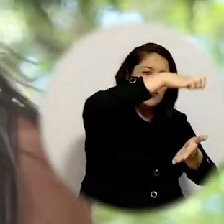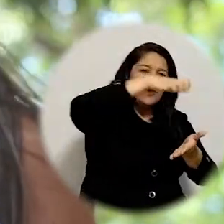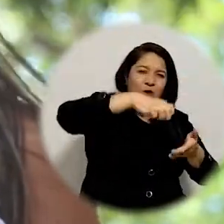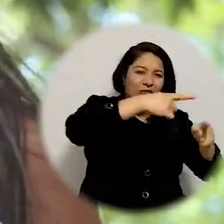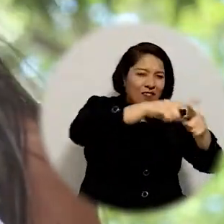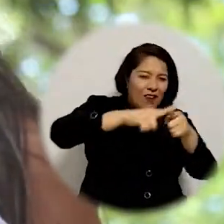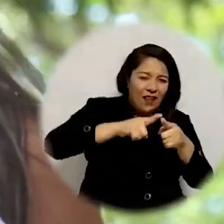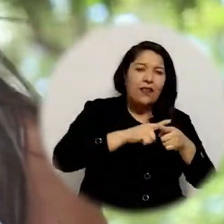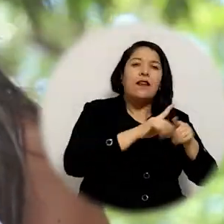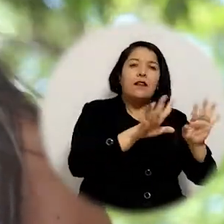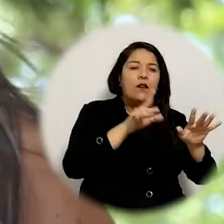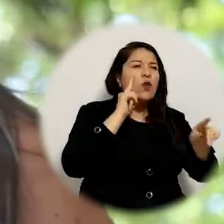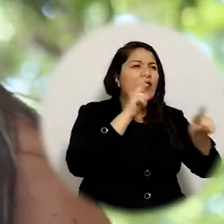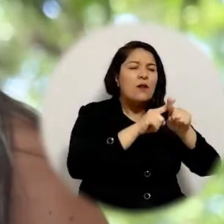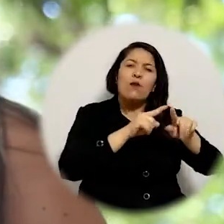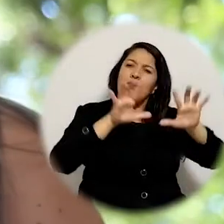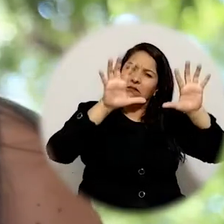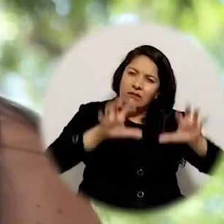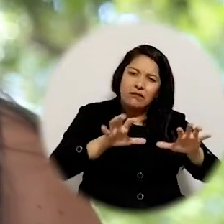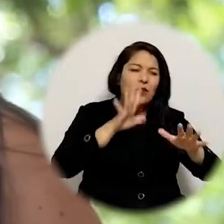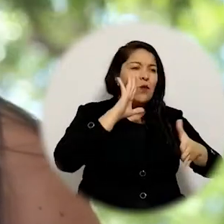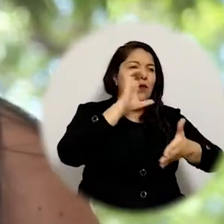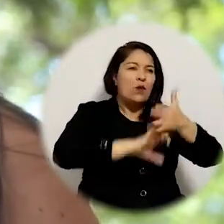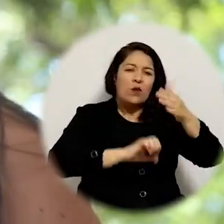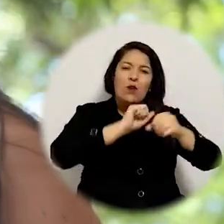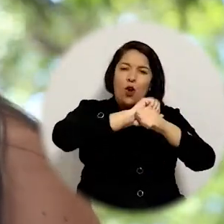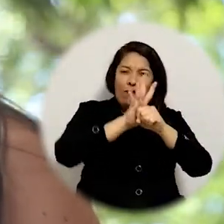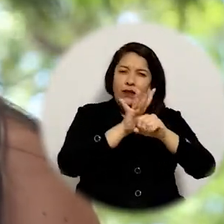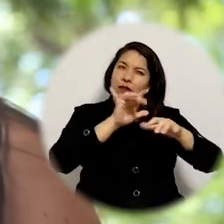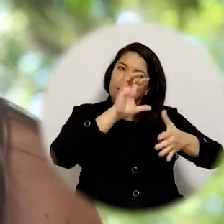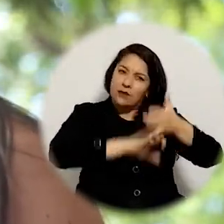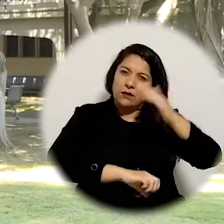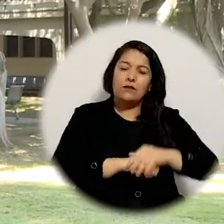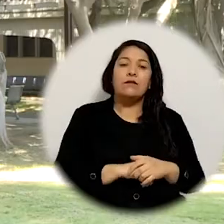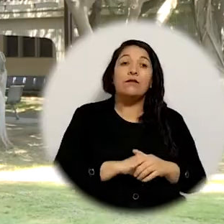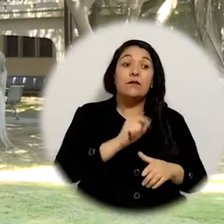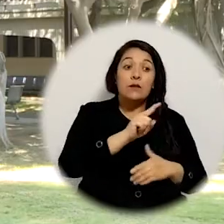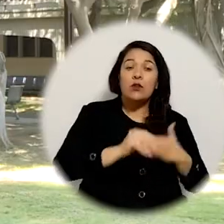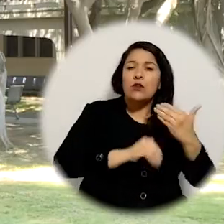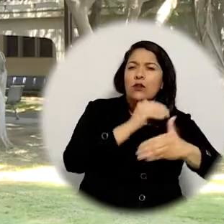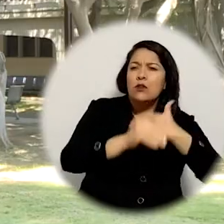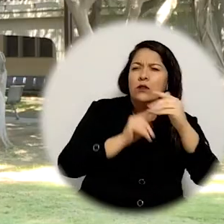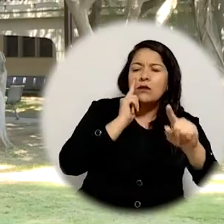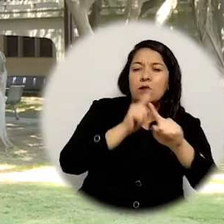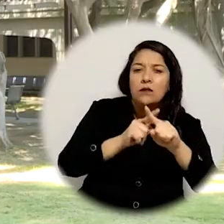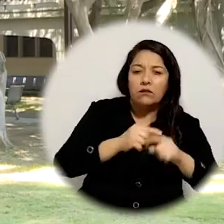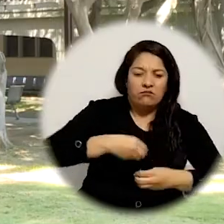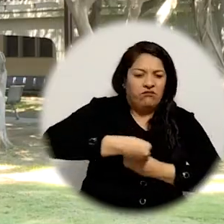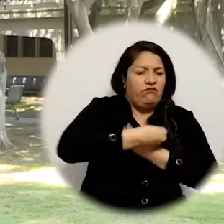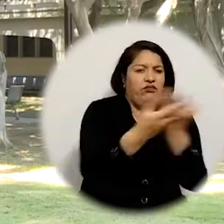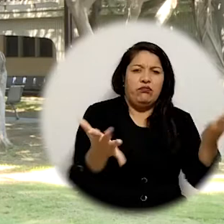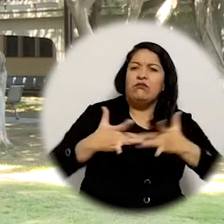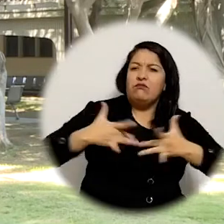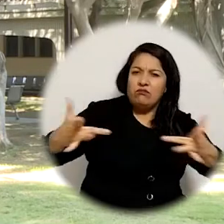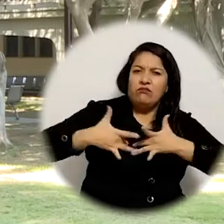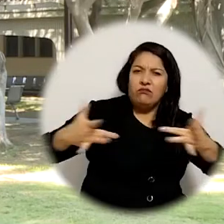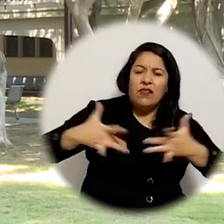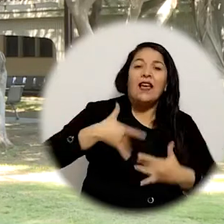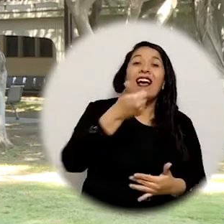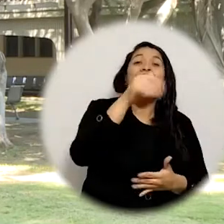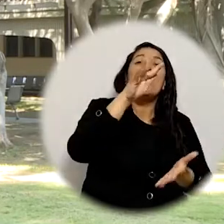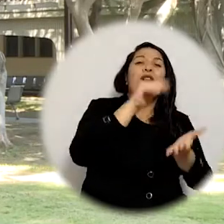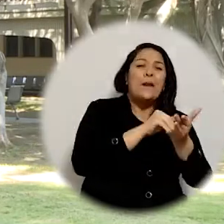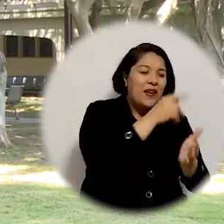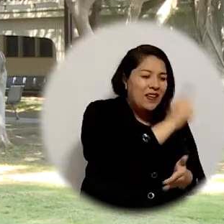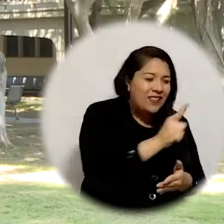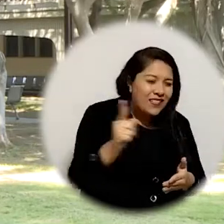como suministro de bioseguridad para evitar la propagación del COVID-19 El objetivo del proceso se enfoca en la donación de 14